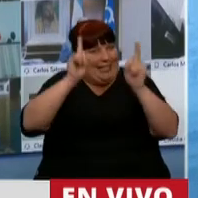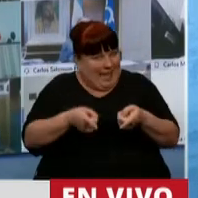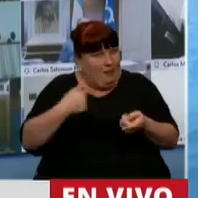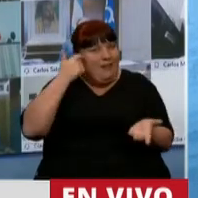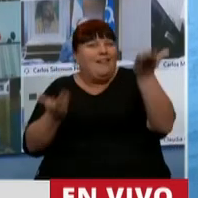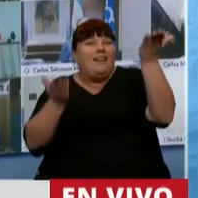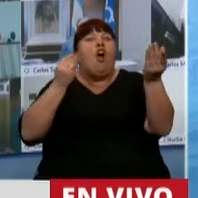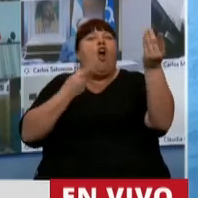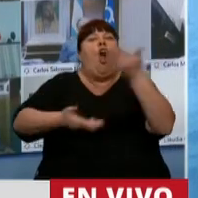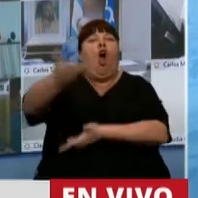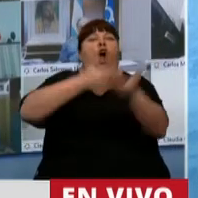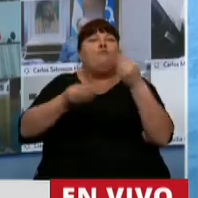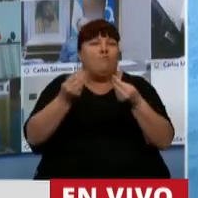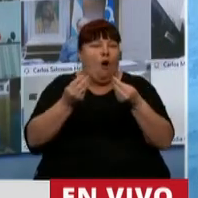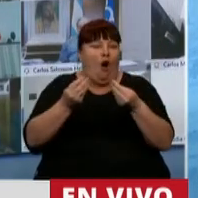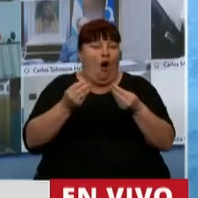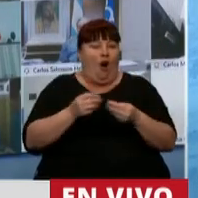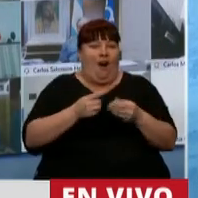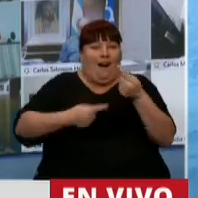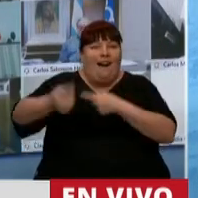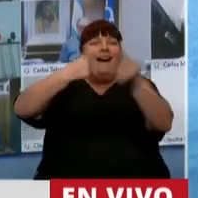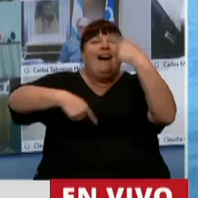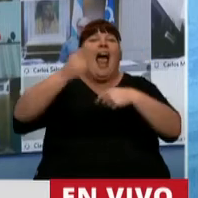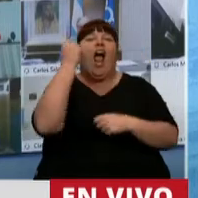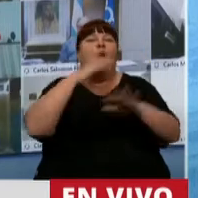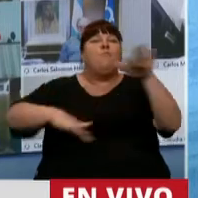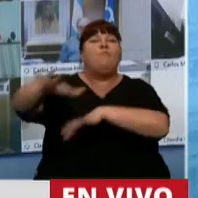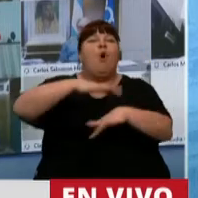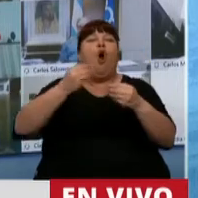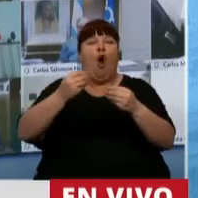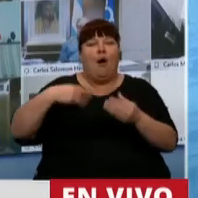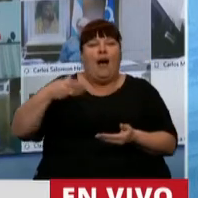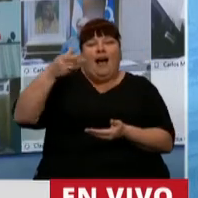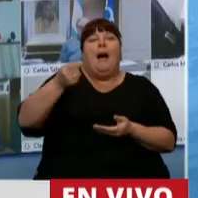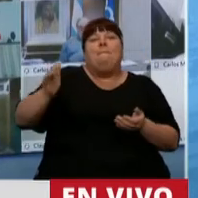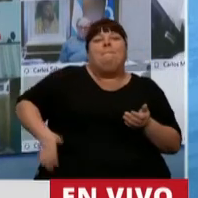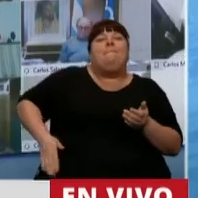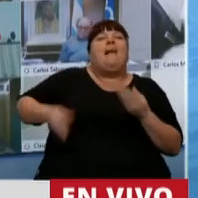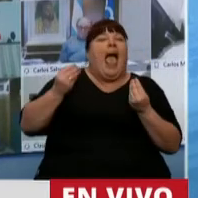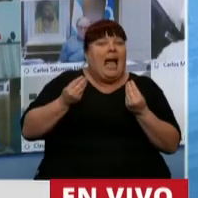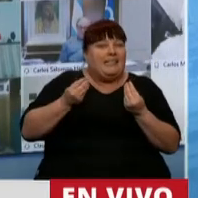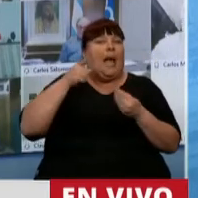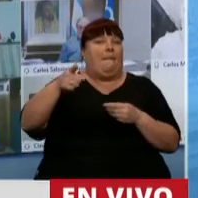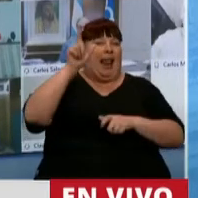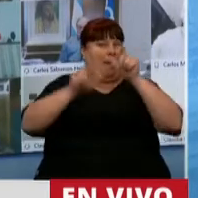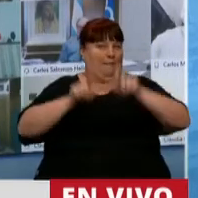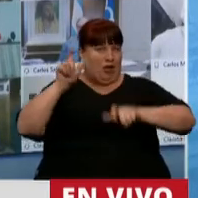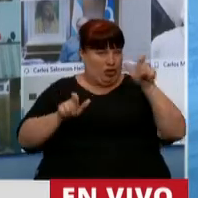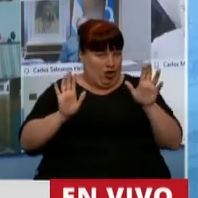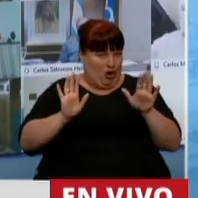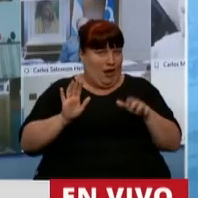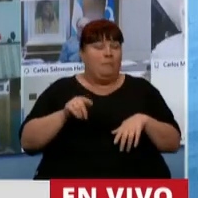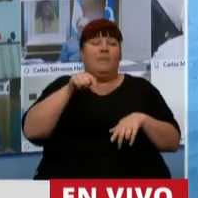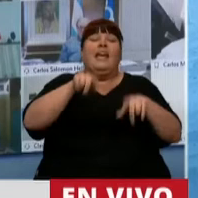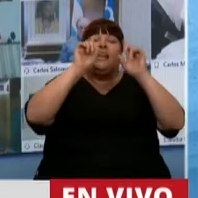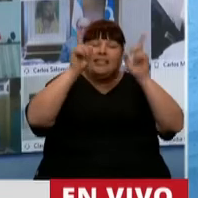entendemos que el círculo virtuoso de la economía es poner dinero en el bolsillo de la gente y